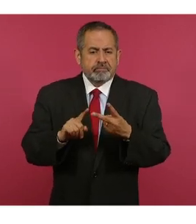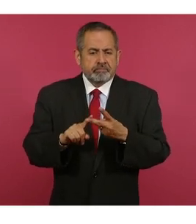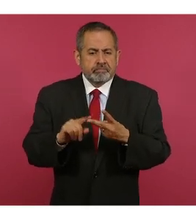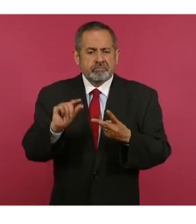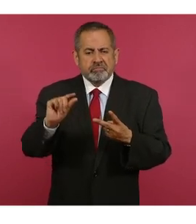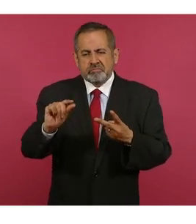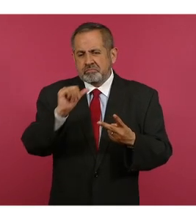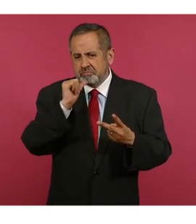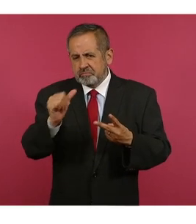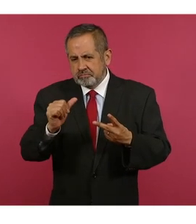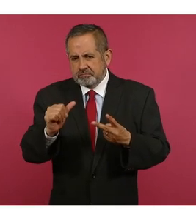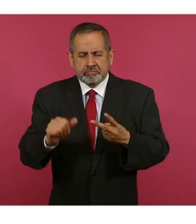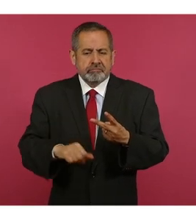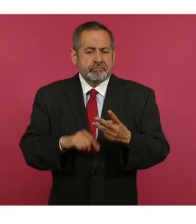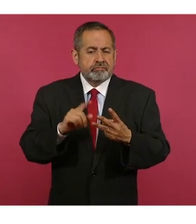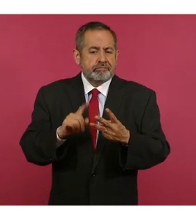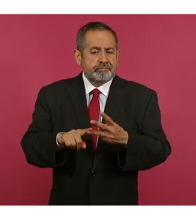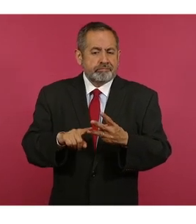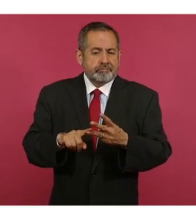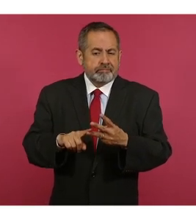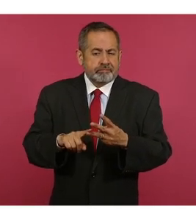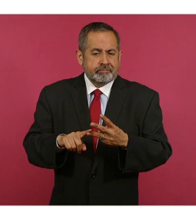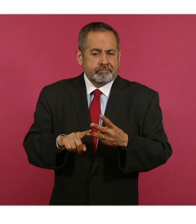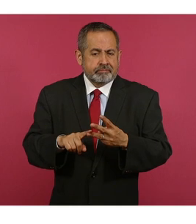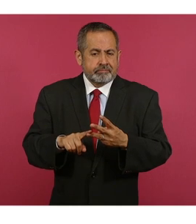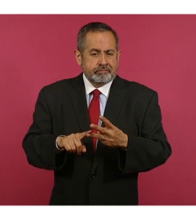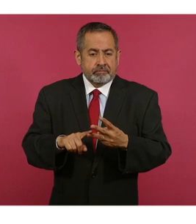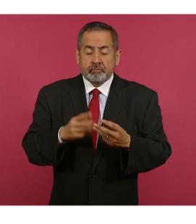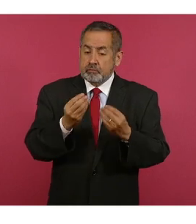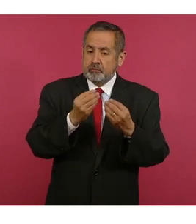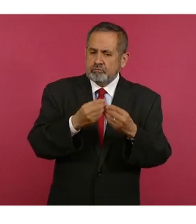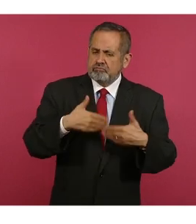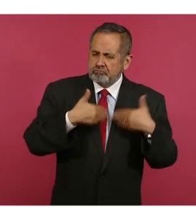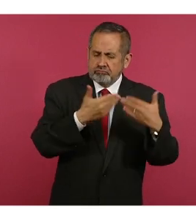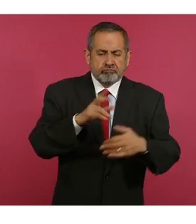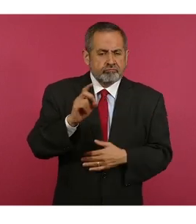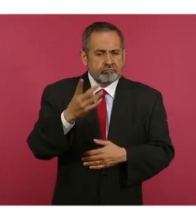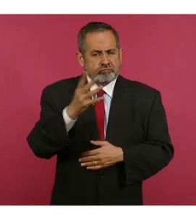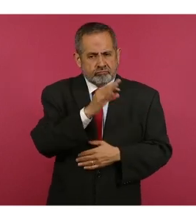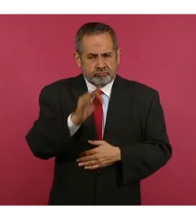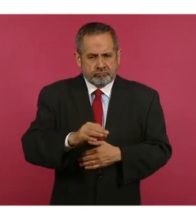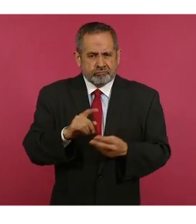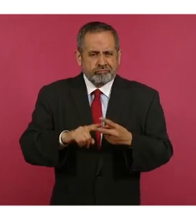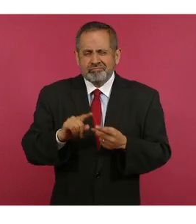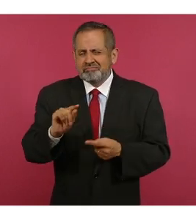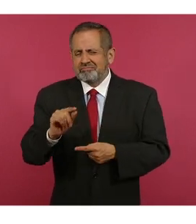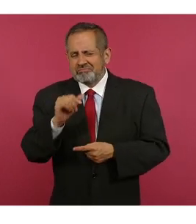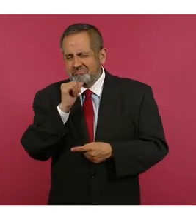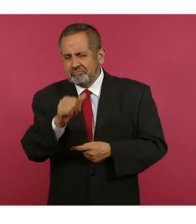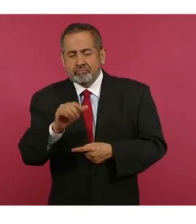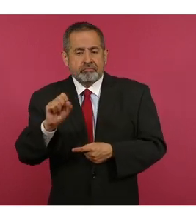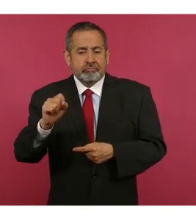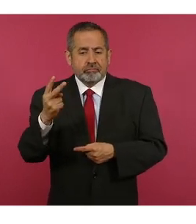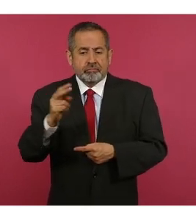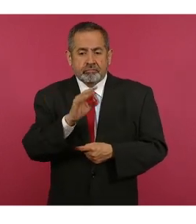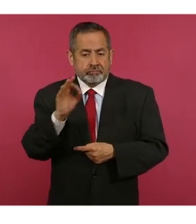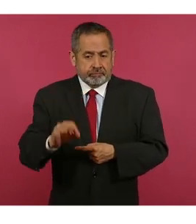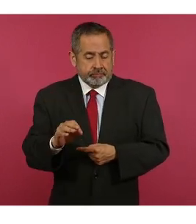o nada de confianza, mucha, 34, poco, nada, 62,